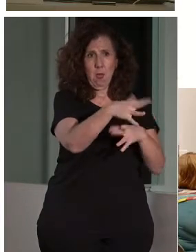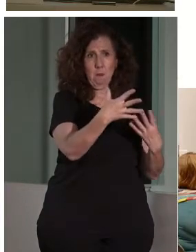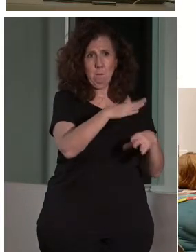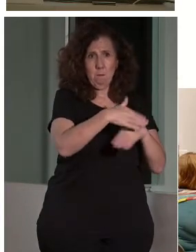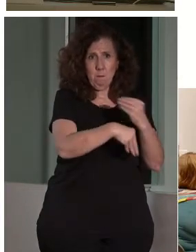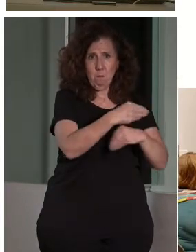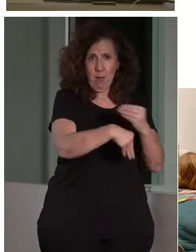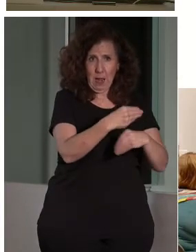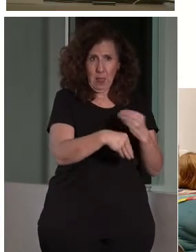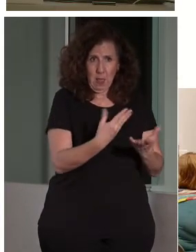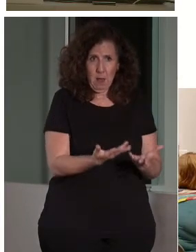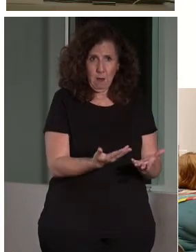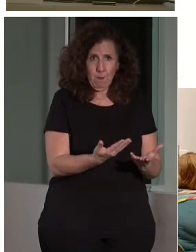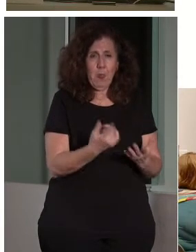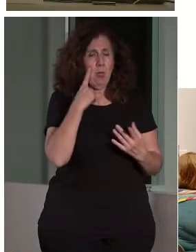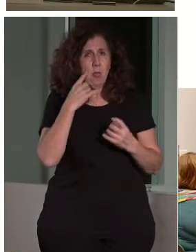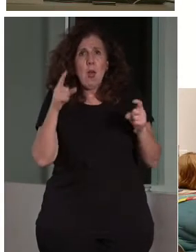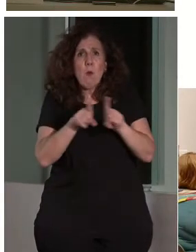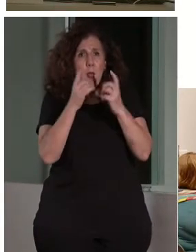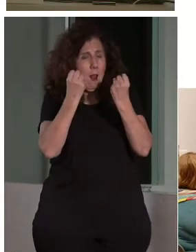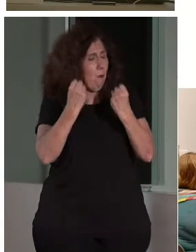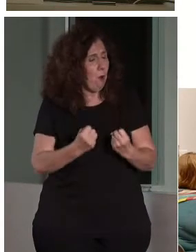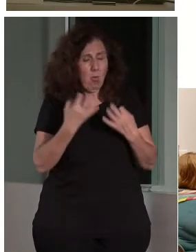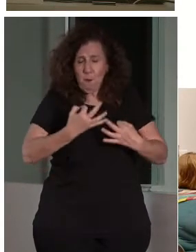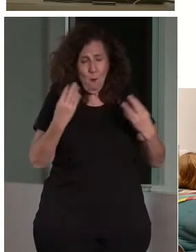aunque sea a la fuerza. Hay que formarnos.